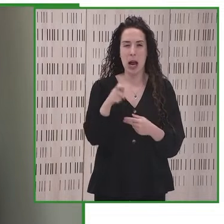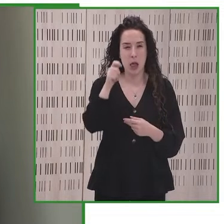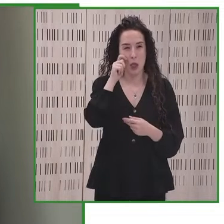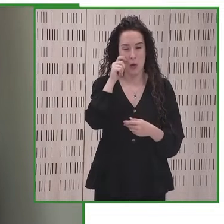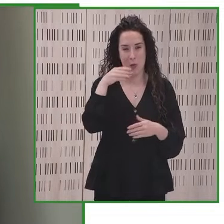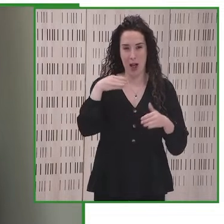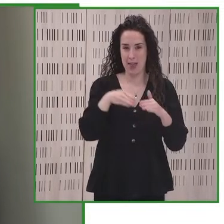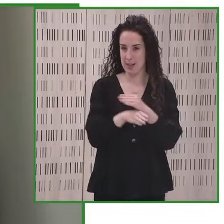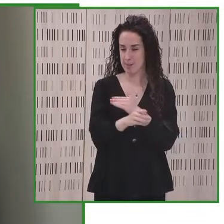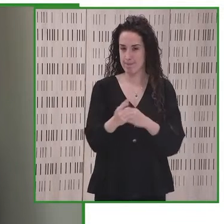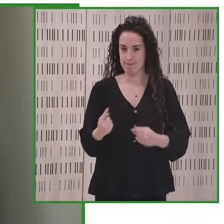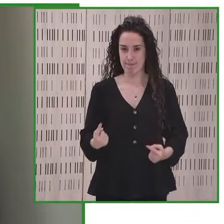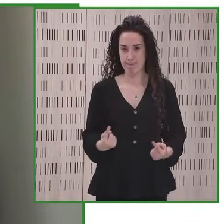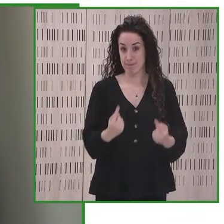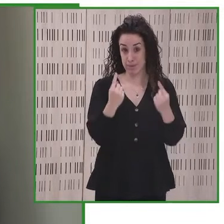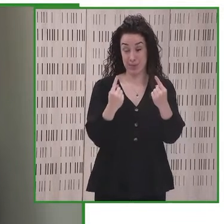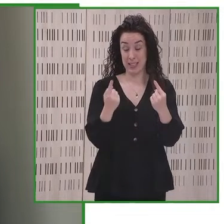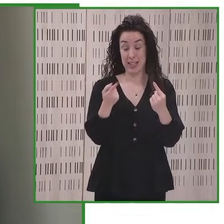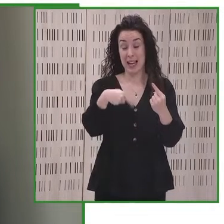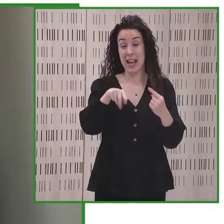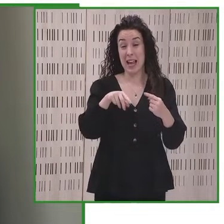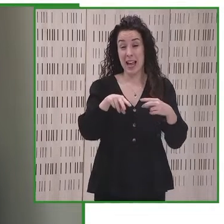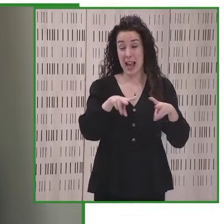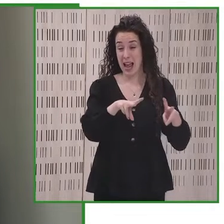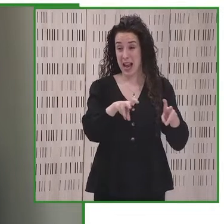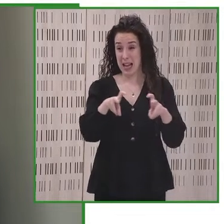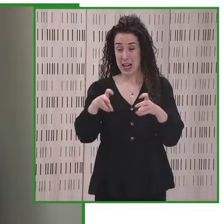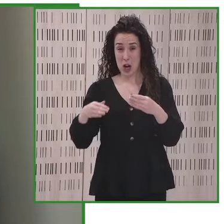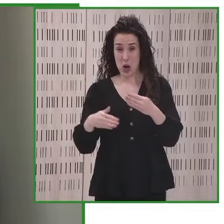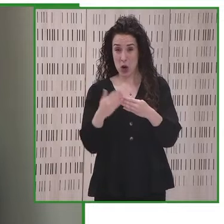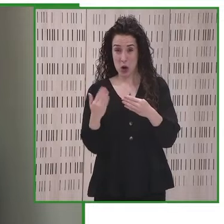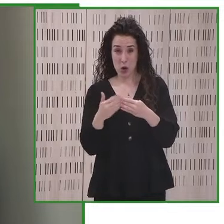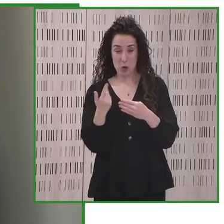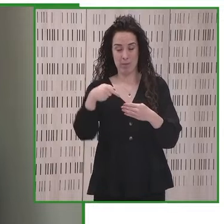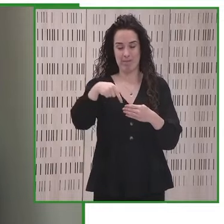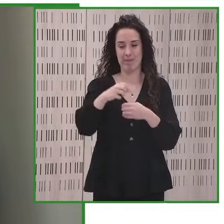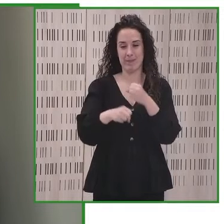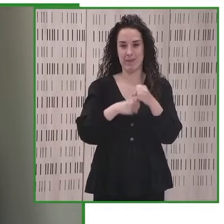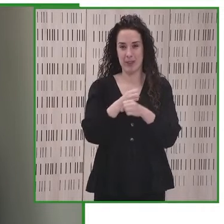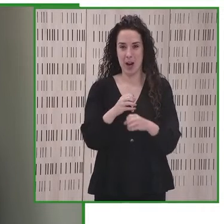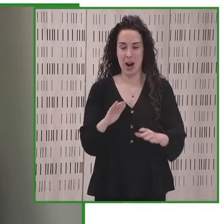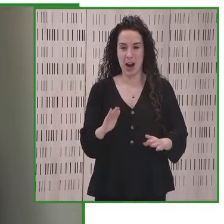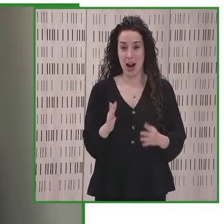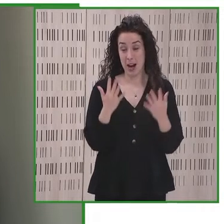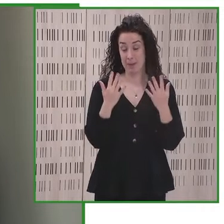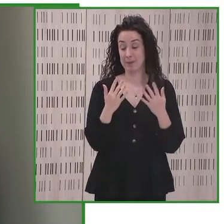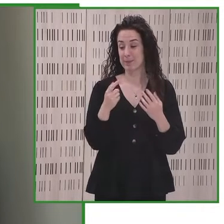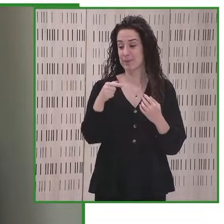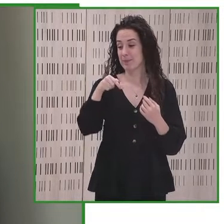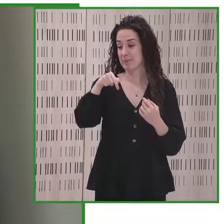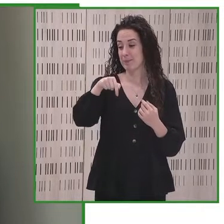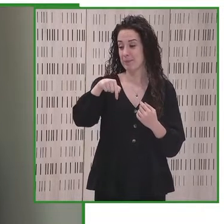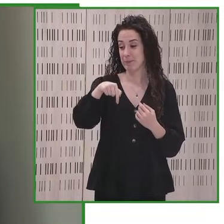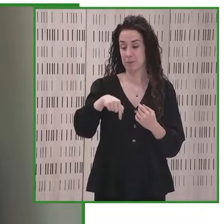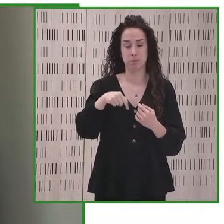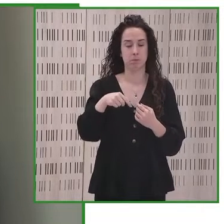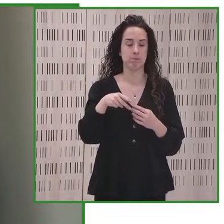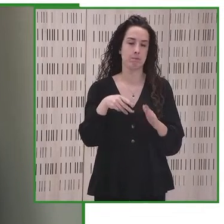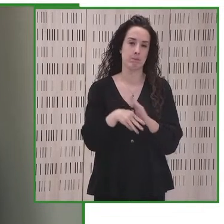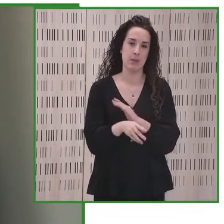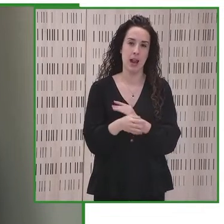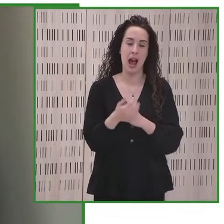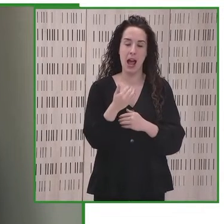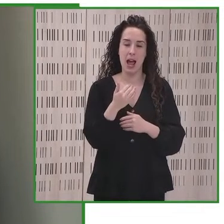temática que se ha destacado en diversas iniciativas ganadoras de este año y que se han posicionado como una solución relevante para la recuperación